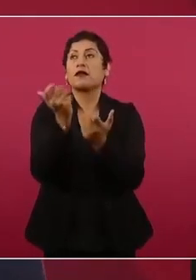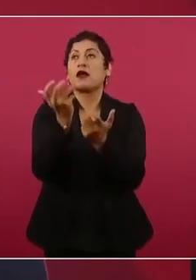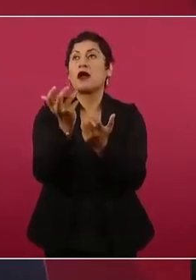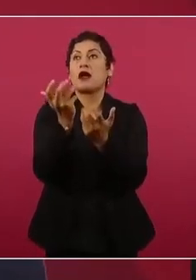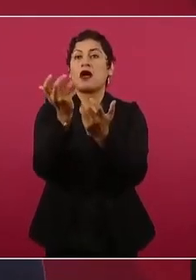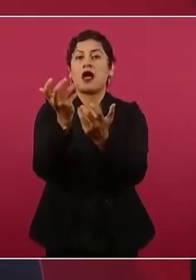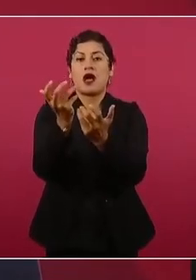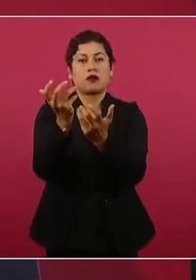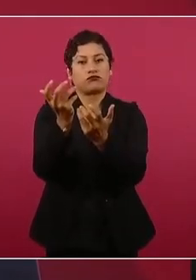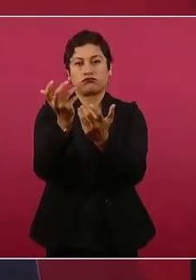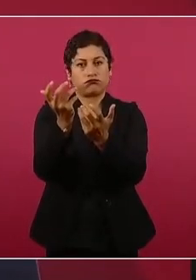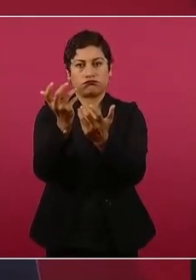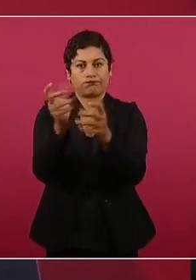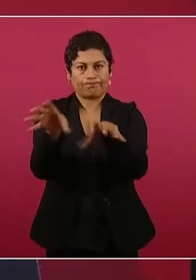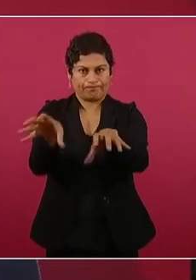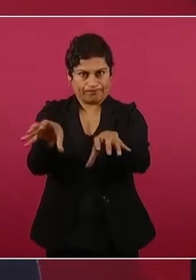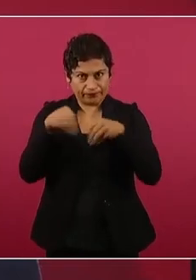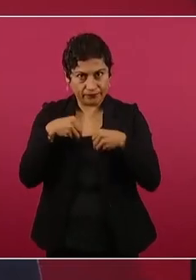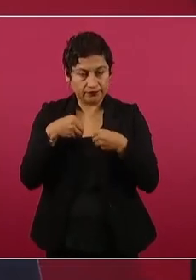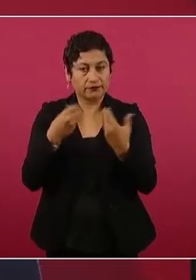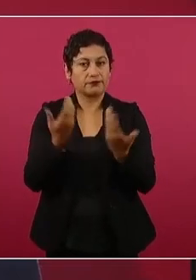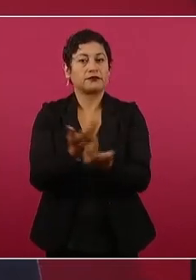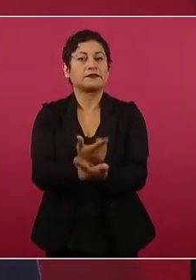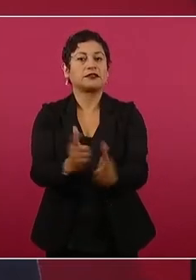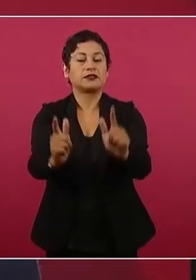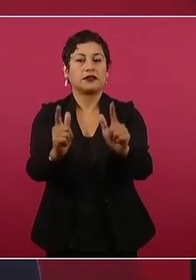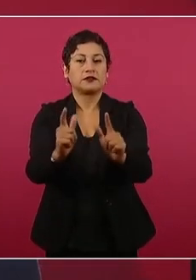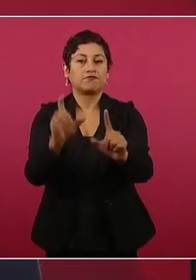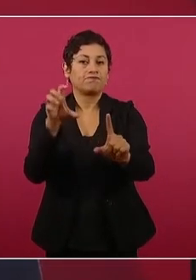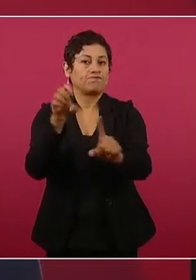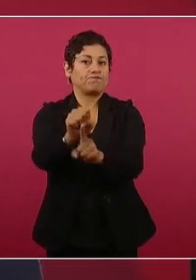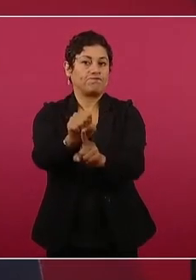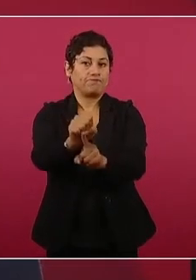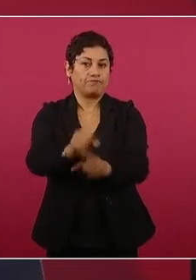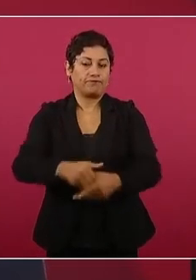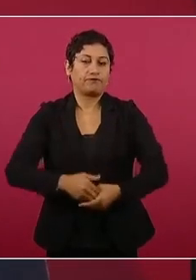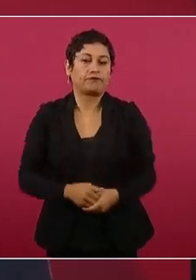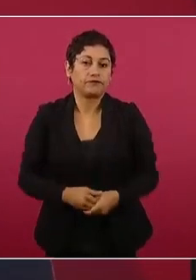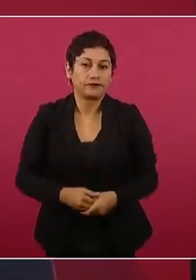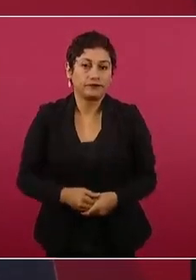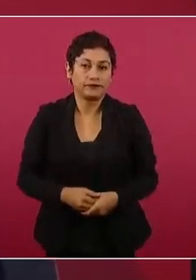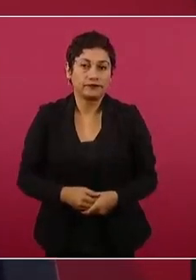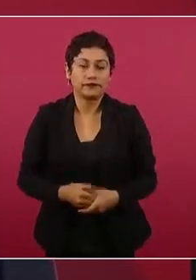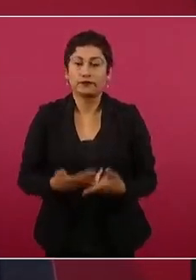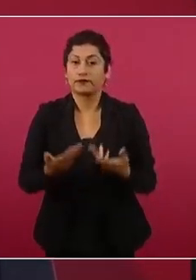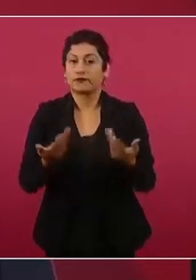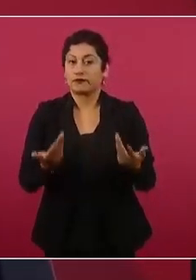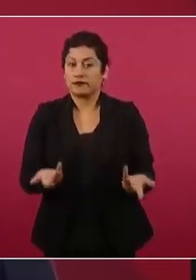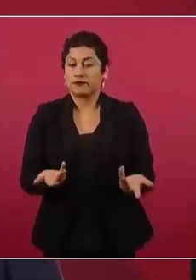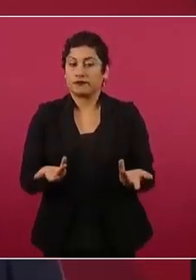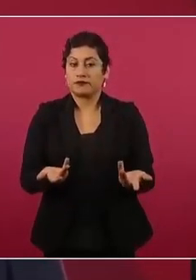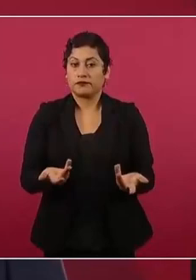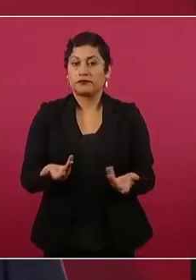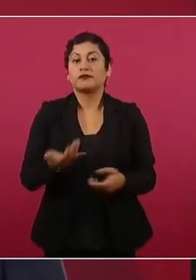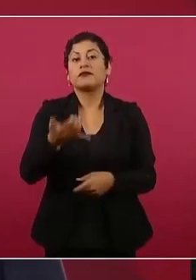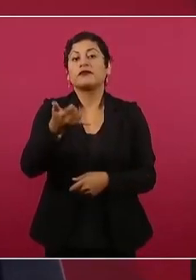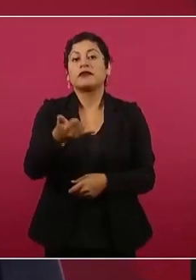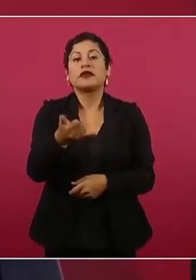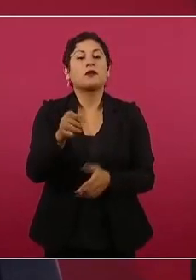y que sólo siendo masoquistas